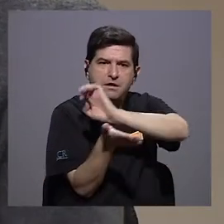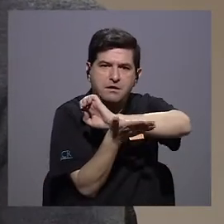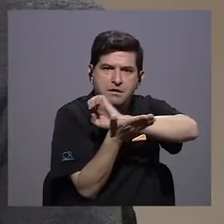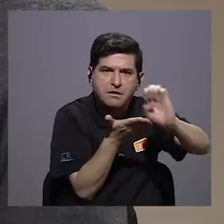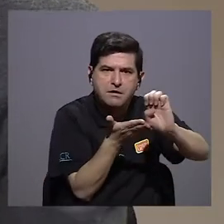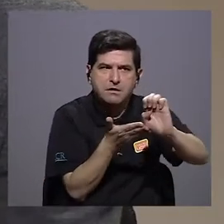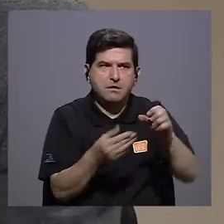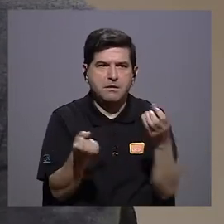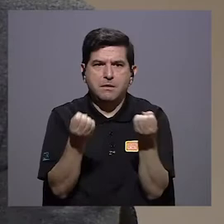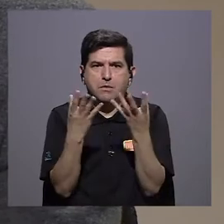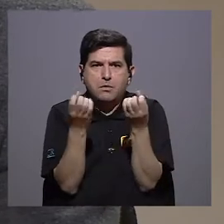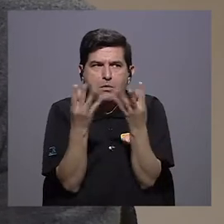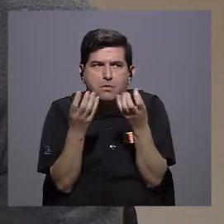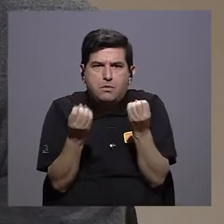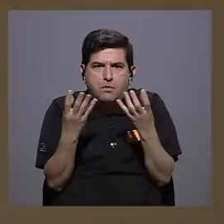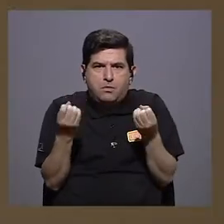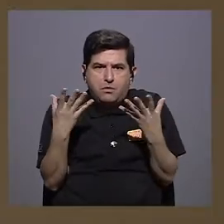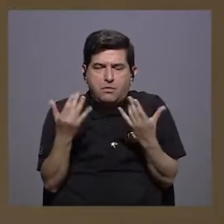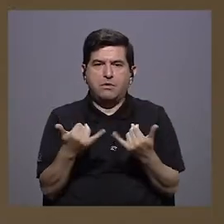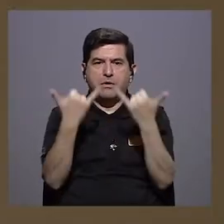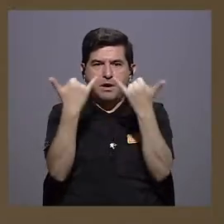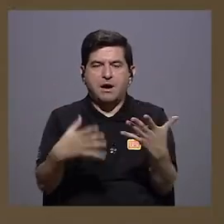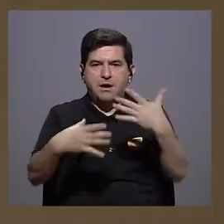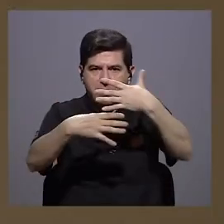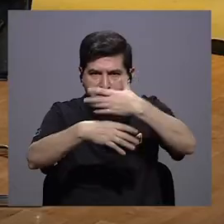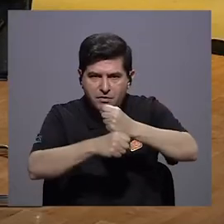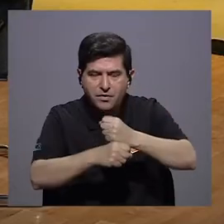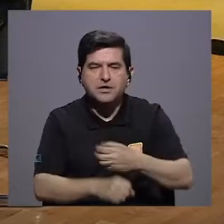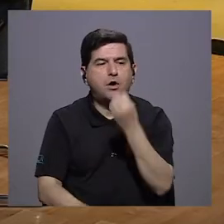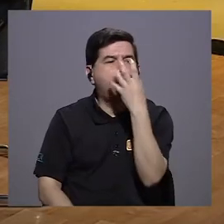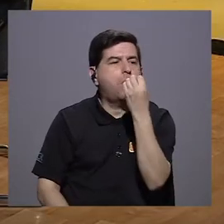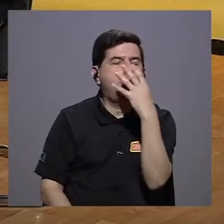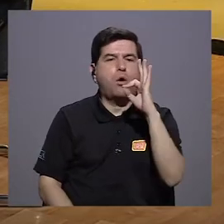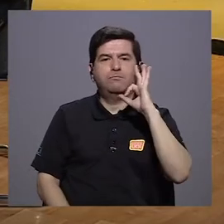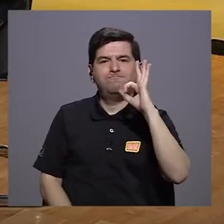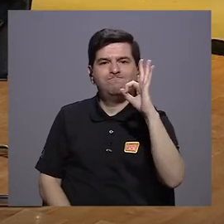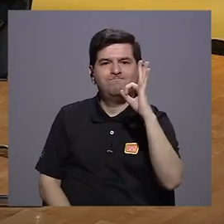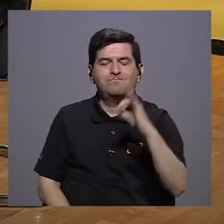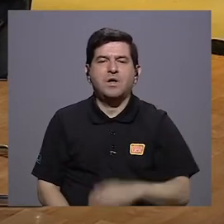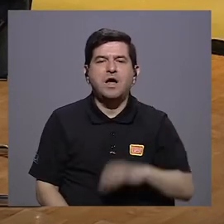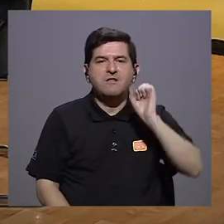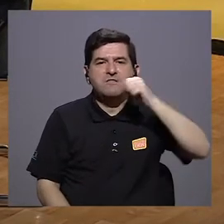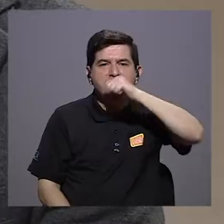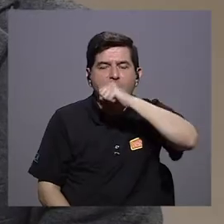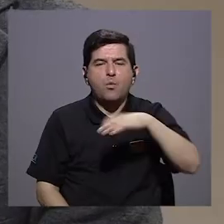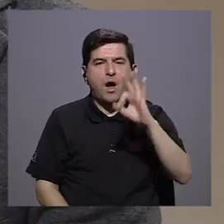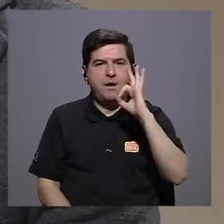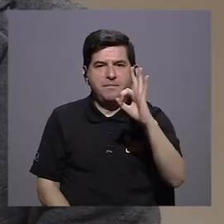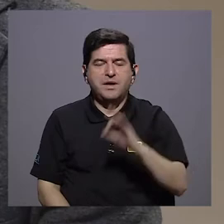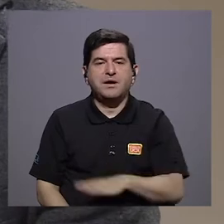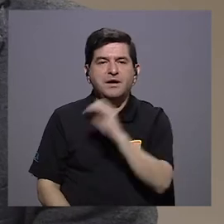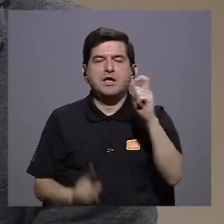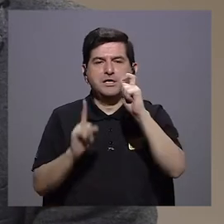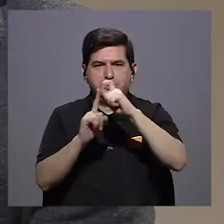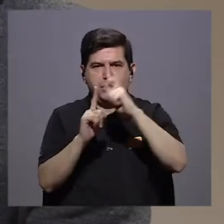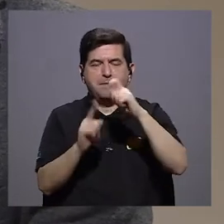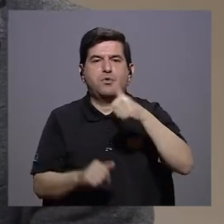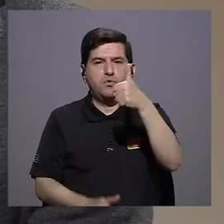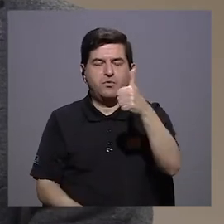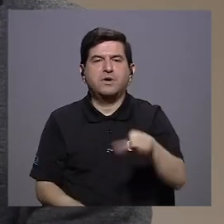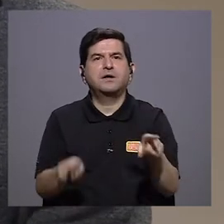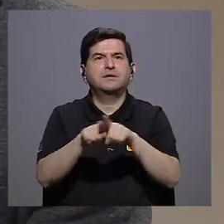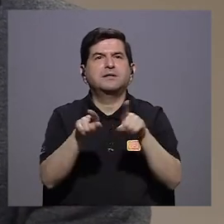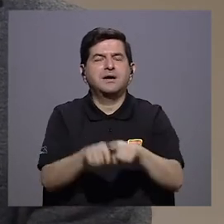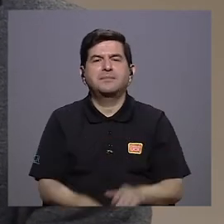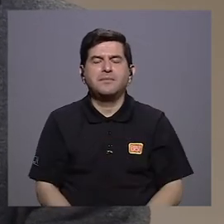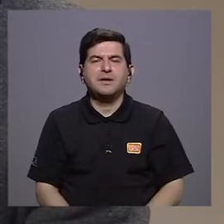que hayan muchos más contagios. Eso es lo que ha venido haciendo Hong Kong muy bien, Taiwán muy bien y Singapur muy bien y Corea